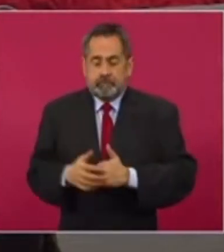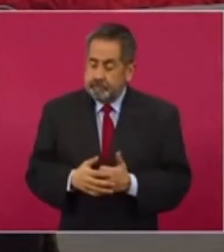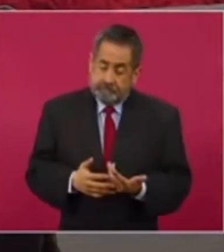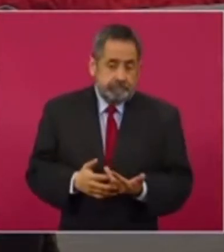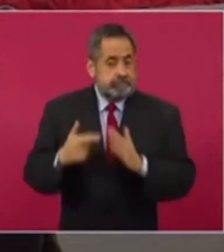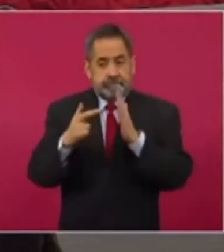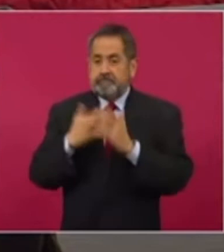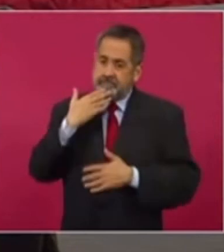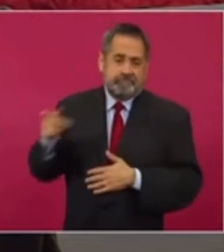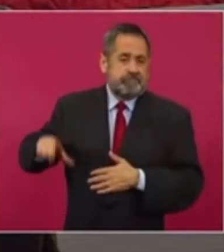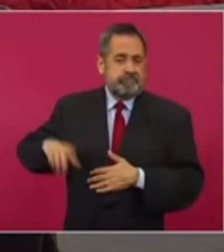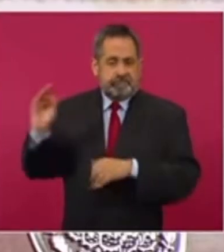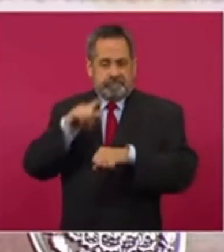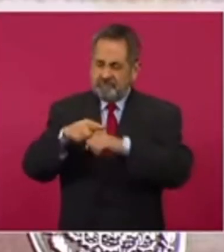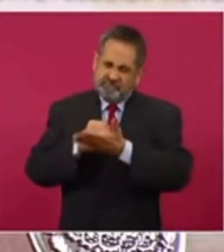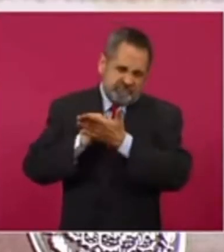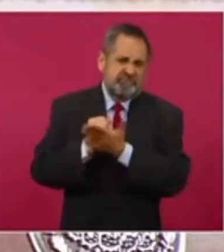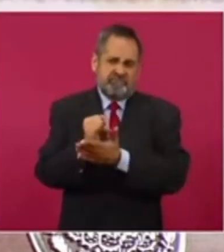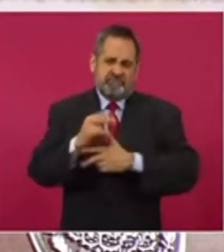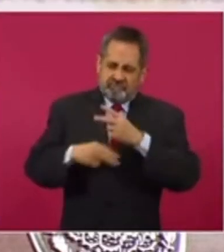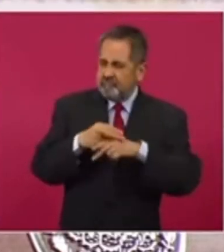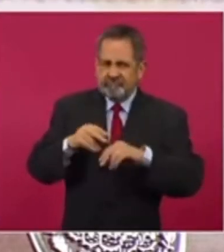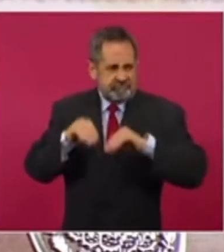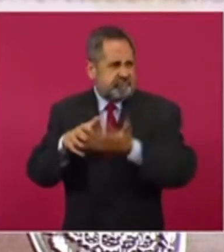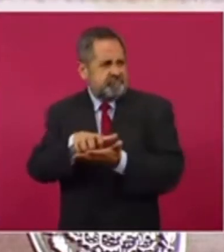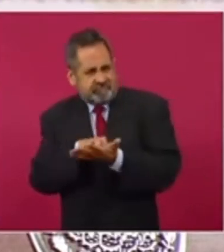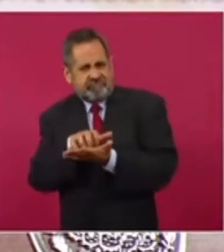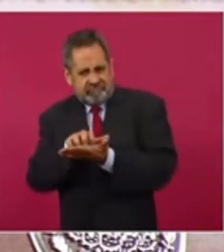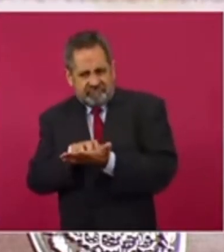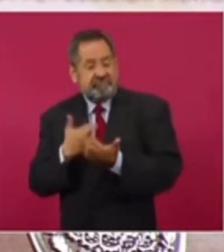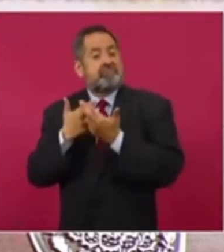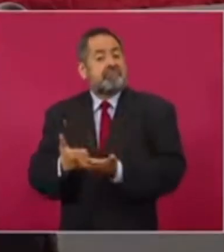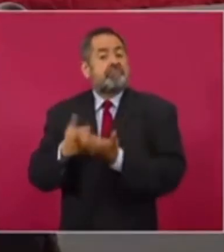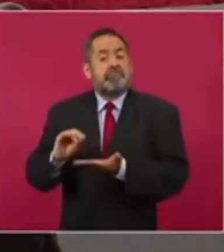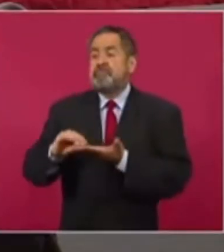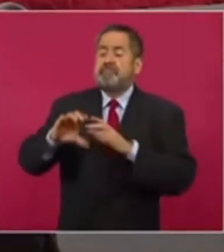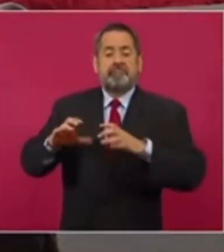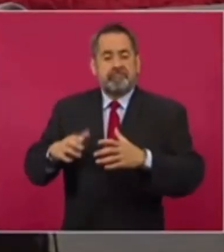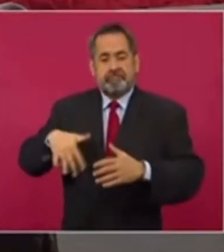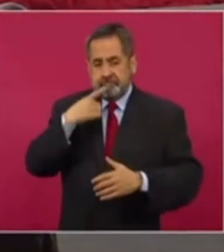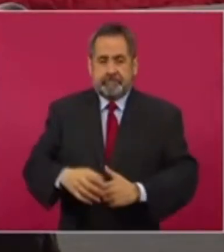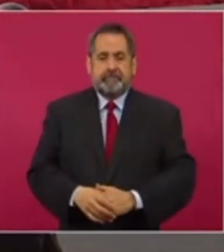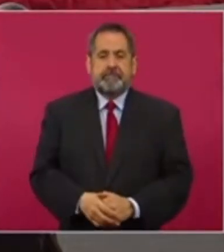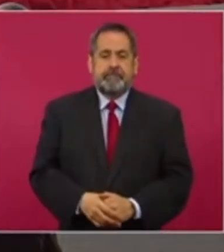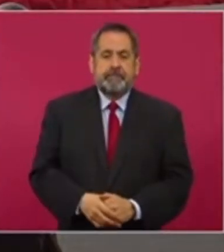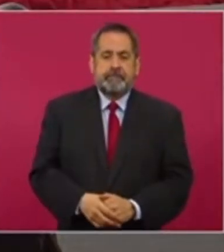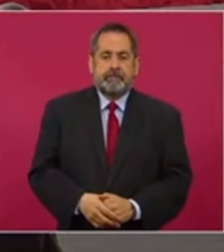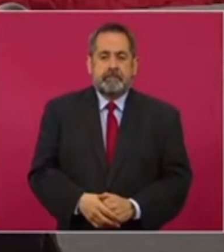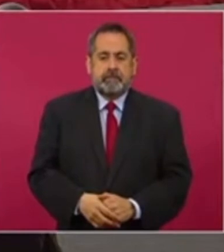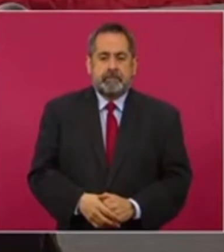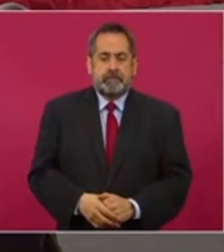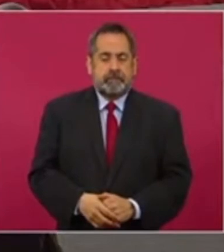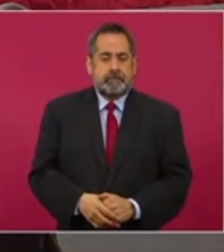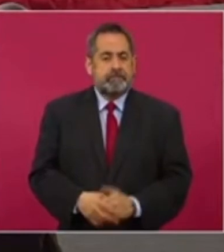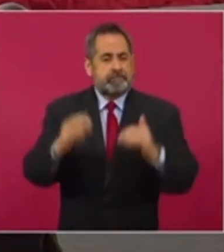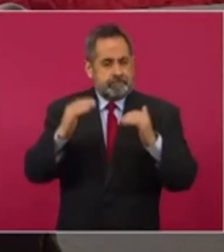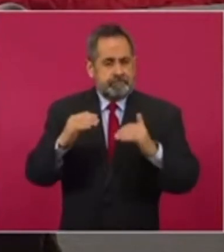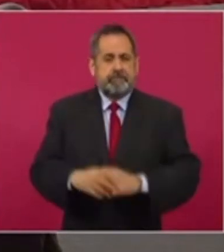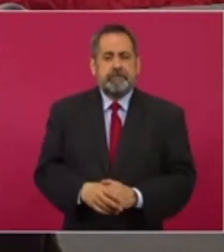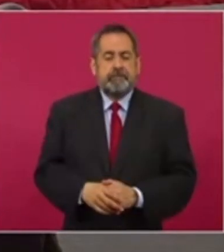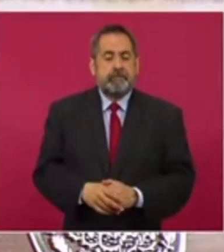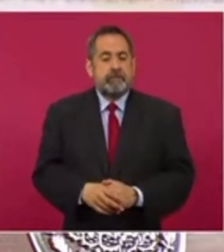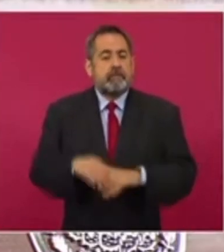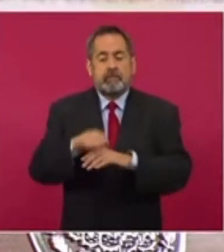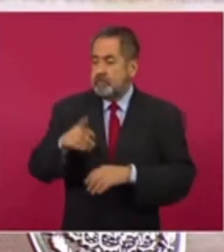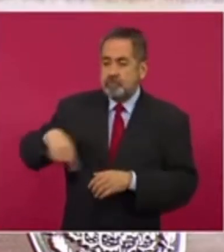Son medidas que el Ejecutivo Federal ha tomado desde el inicio de la administración y que han presentado estos ahorros que se mencionan. Pasando al siguiente punto,